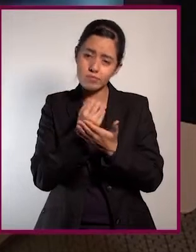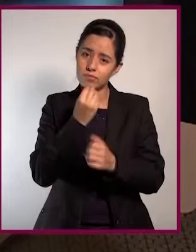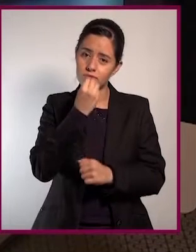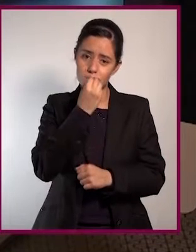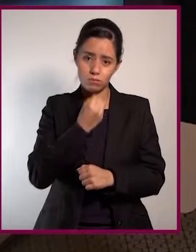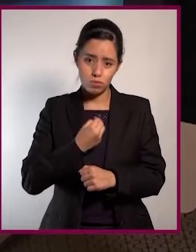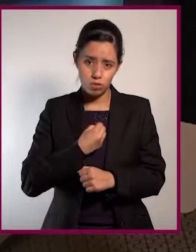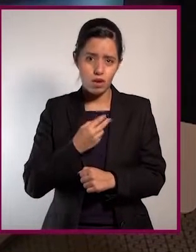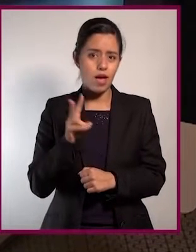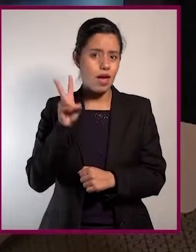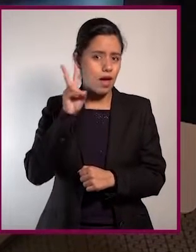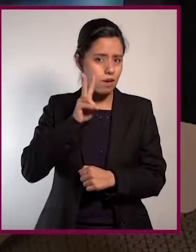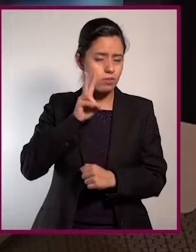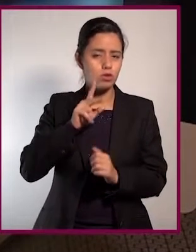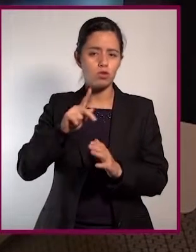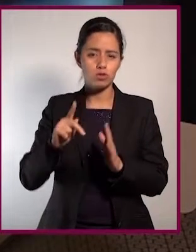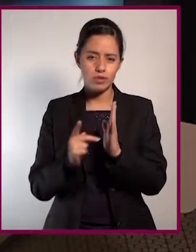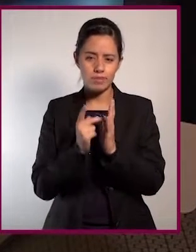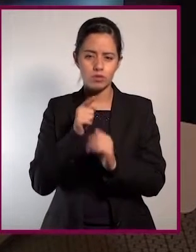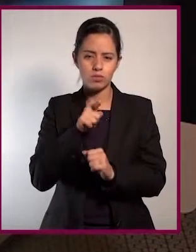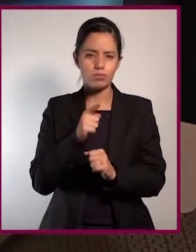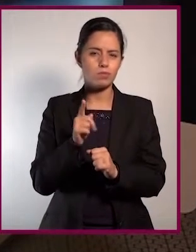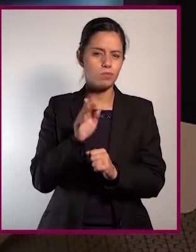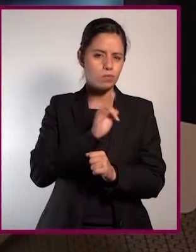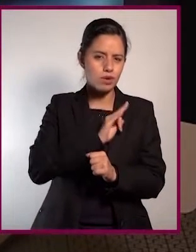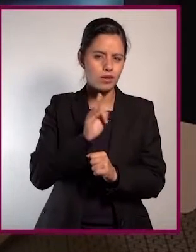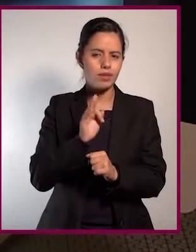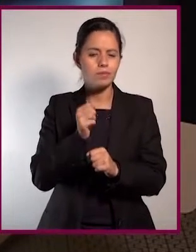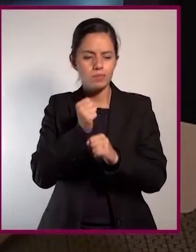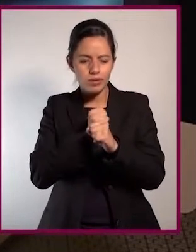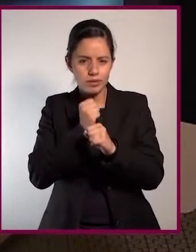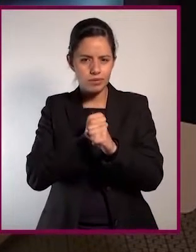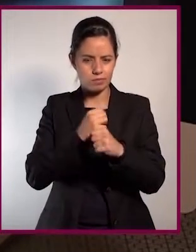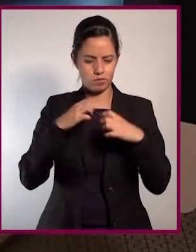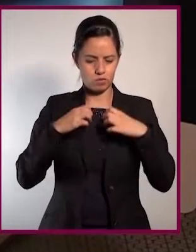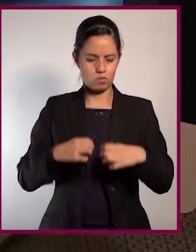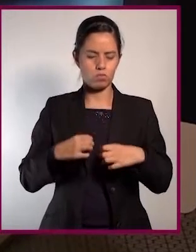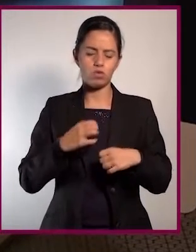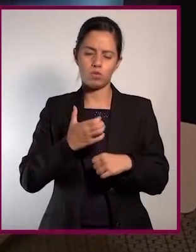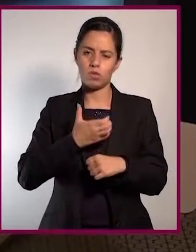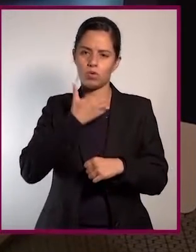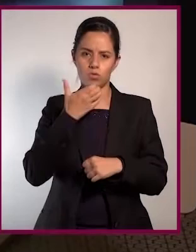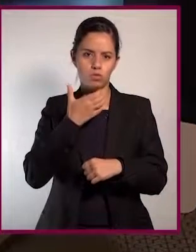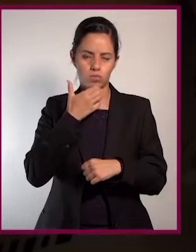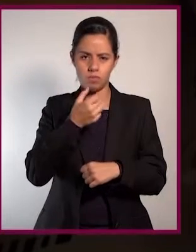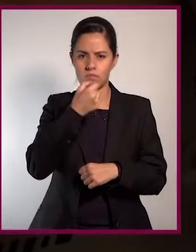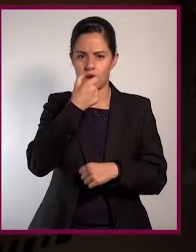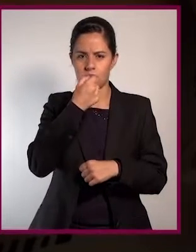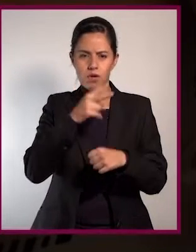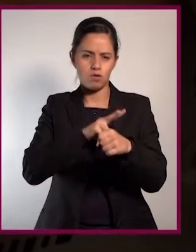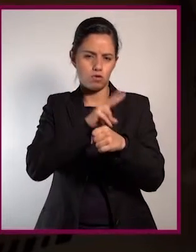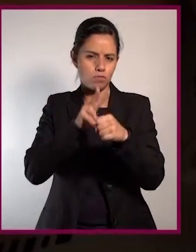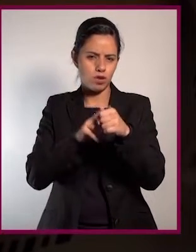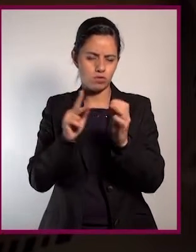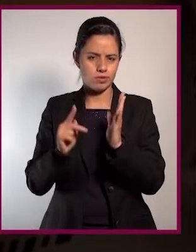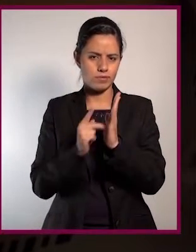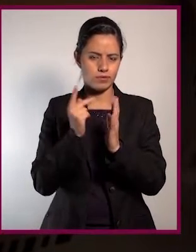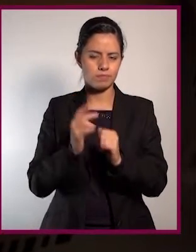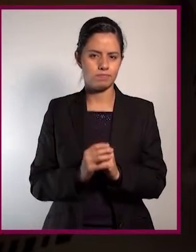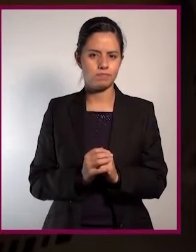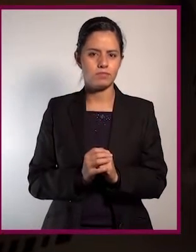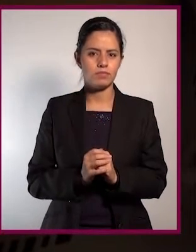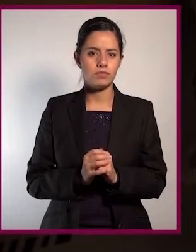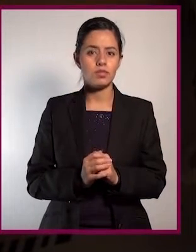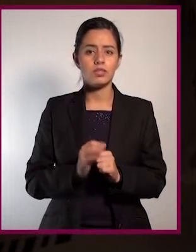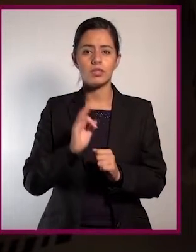en cuyo caso hay todo un protocolo de desensibilización a la substancia para que se pueda usar ese medicamento, ¿no? Doctora, ¿qué puede pasar